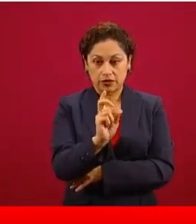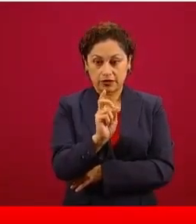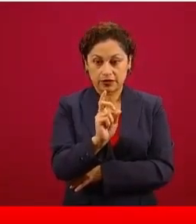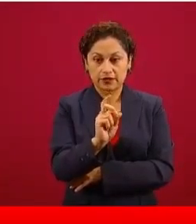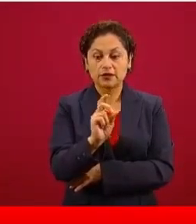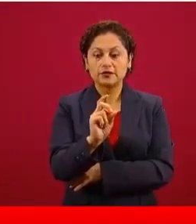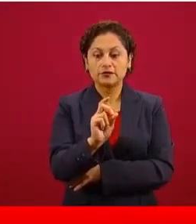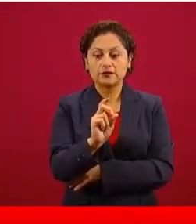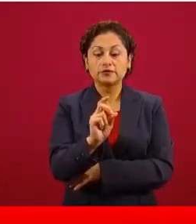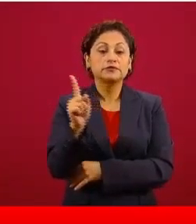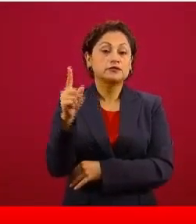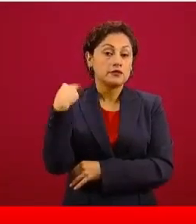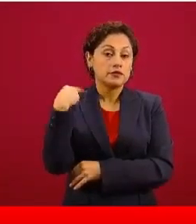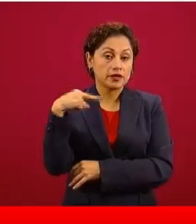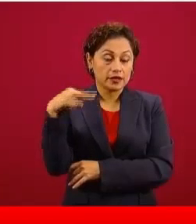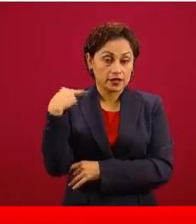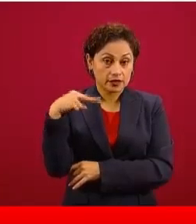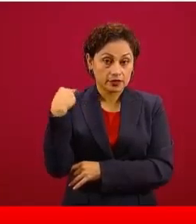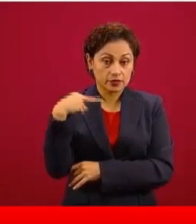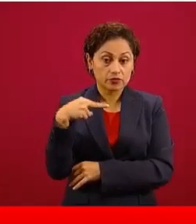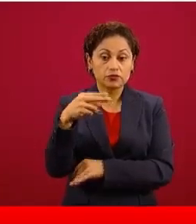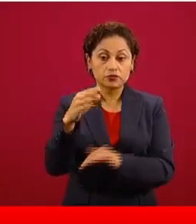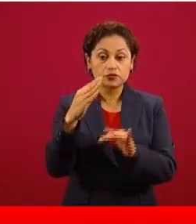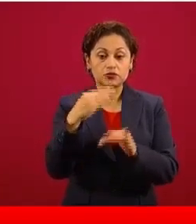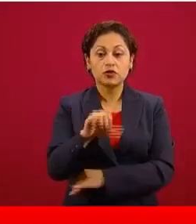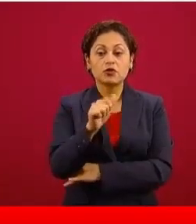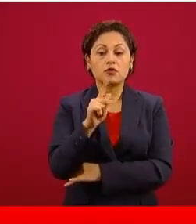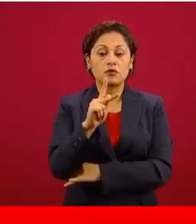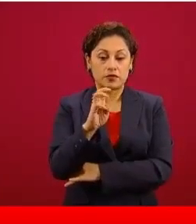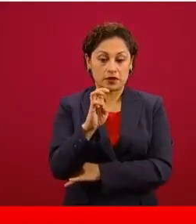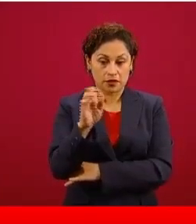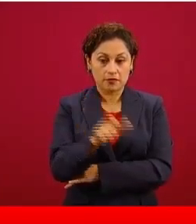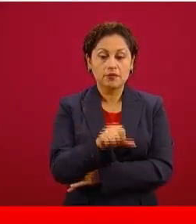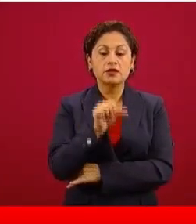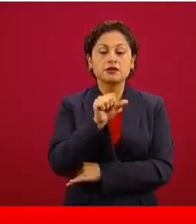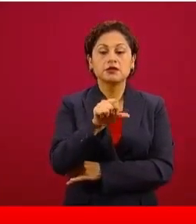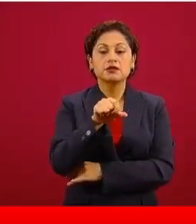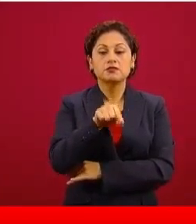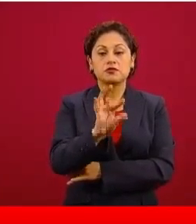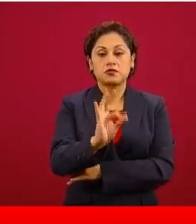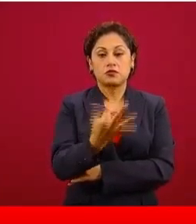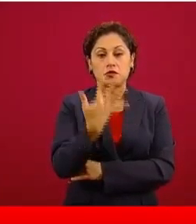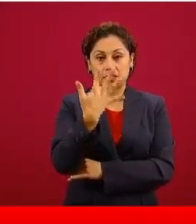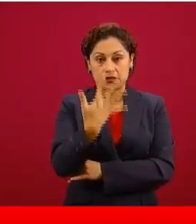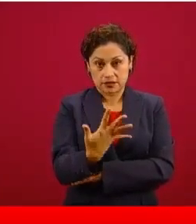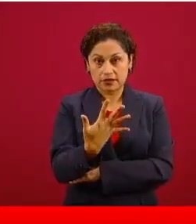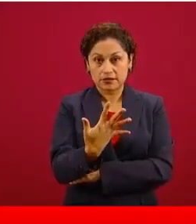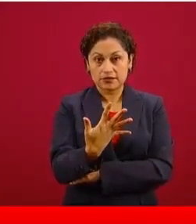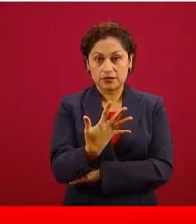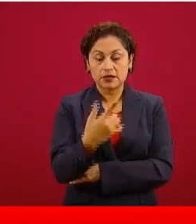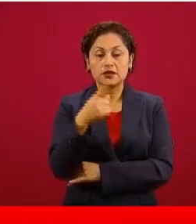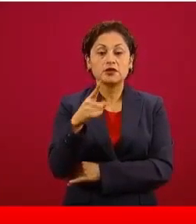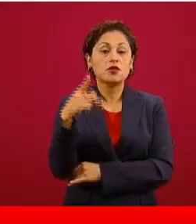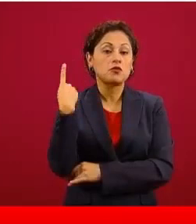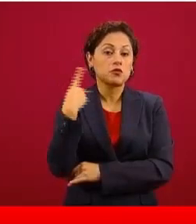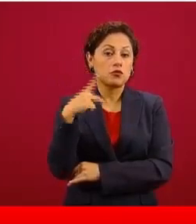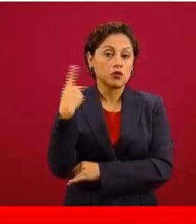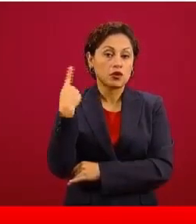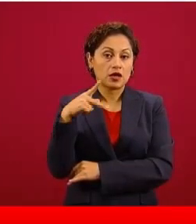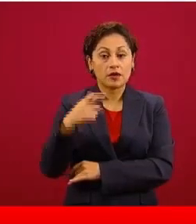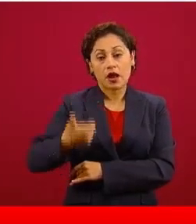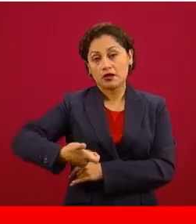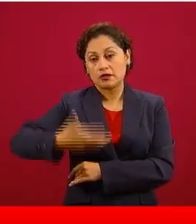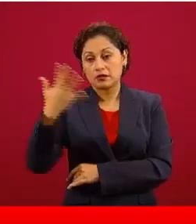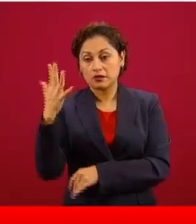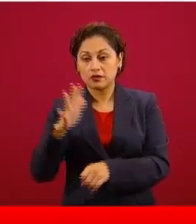en Veracruz, Veracruz, y franquicia Pemex con 16 pesos 45 centavos en Amozoc, Puebla. Mientras las más caras,